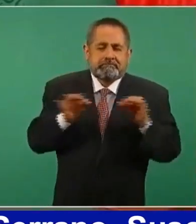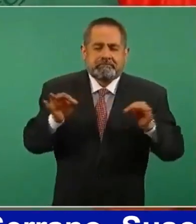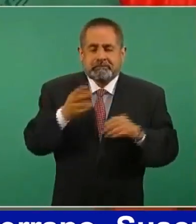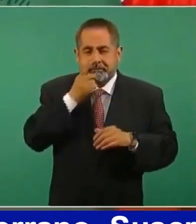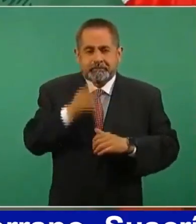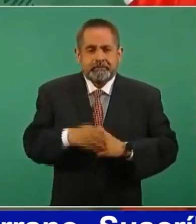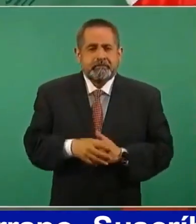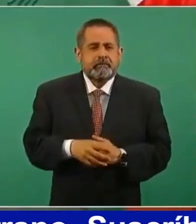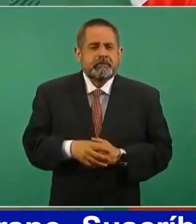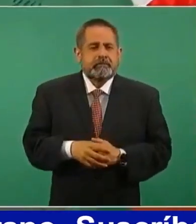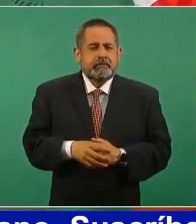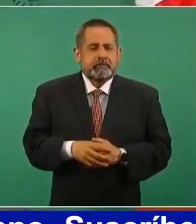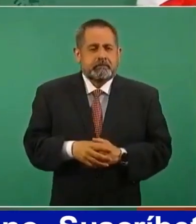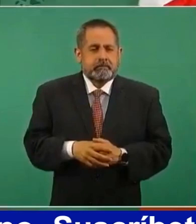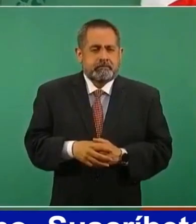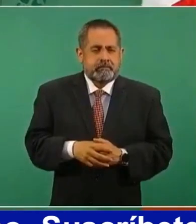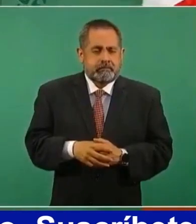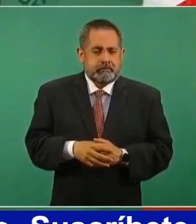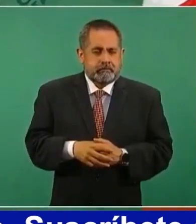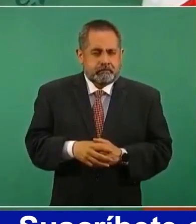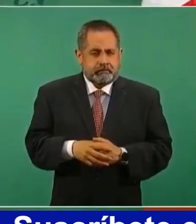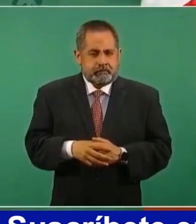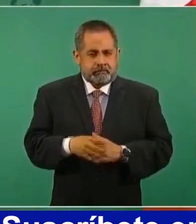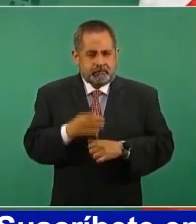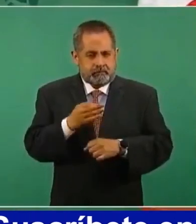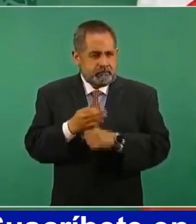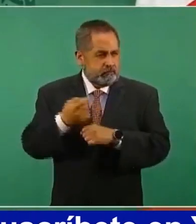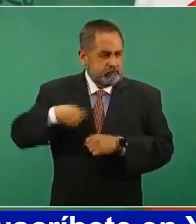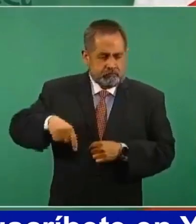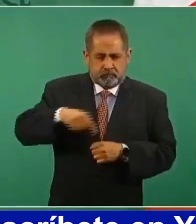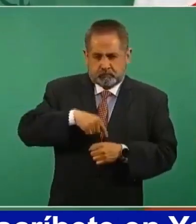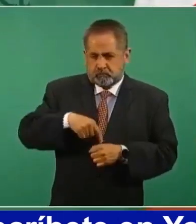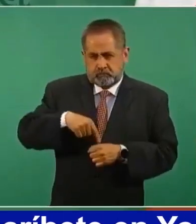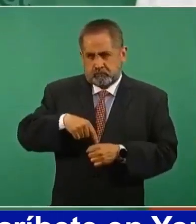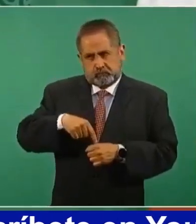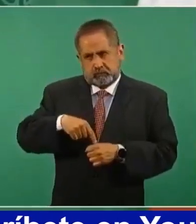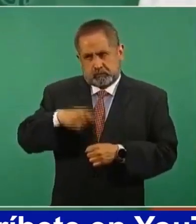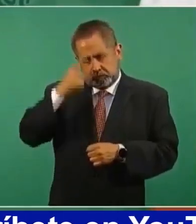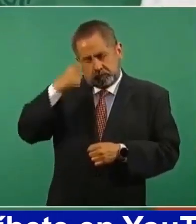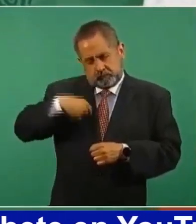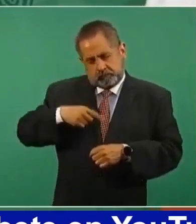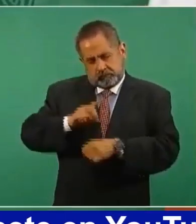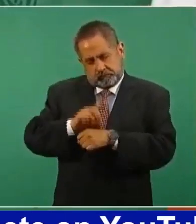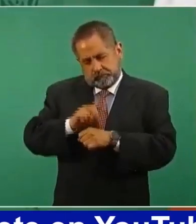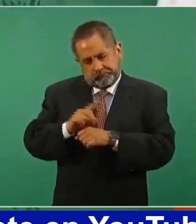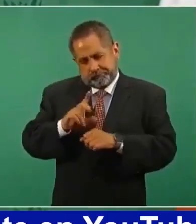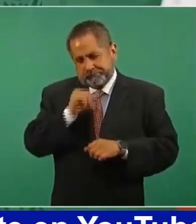aunque no aplica para lo que hacemos nosotros todos los días.